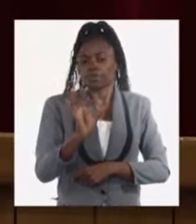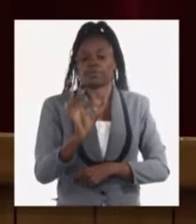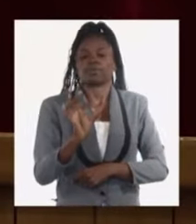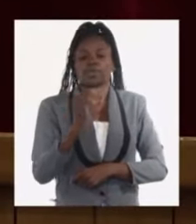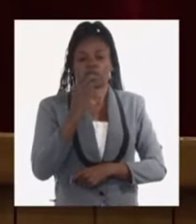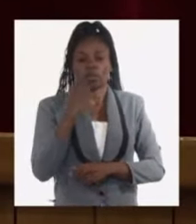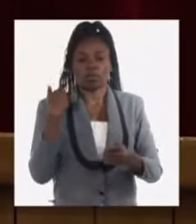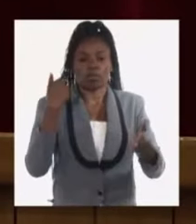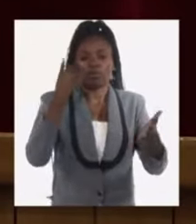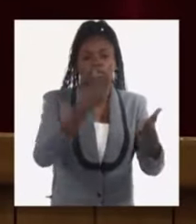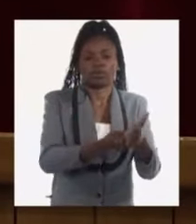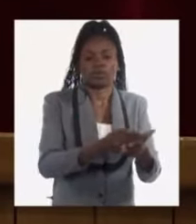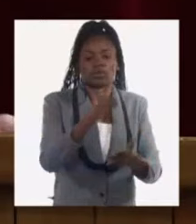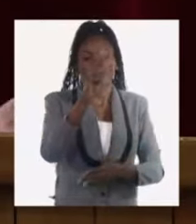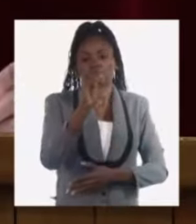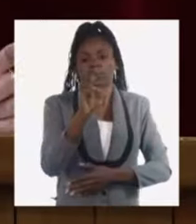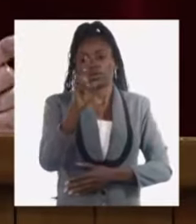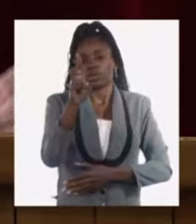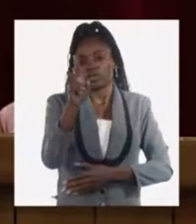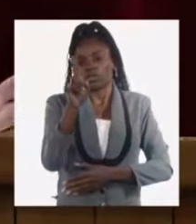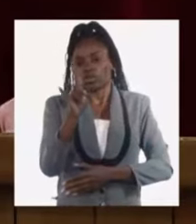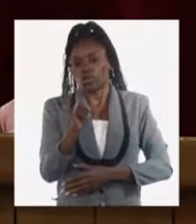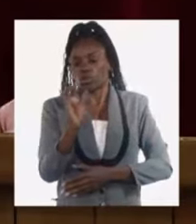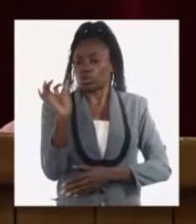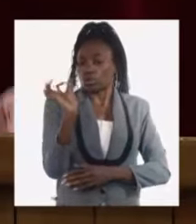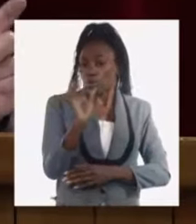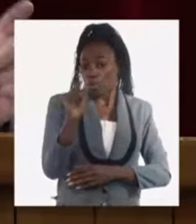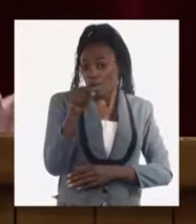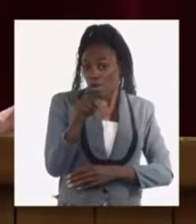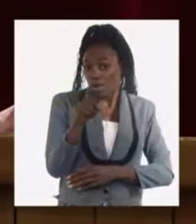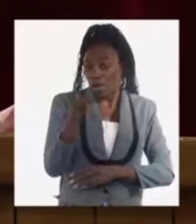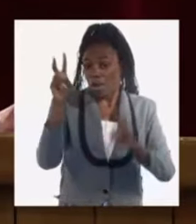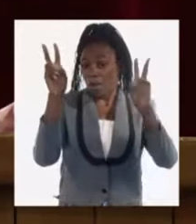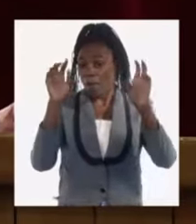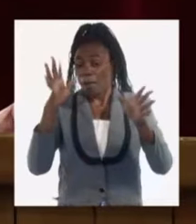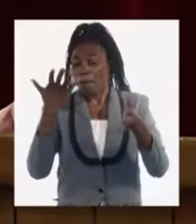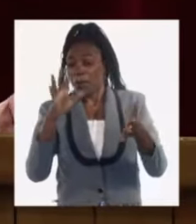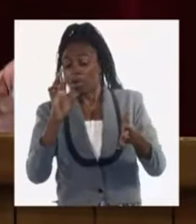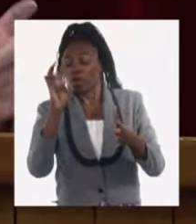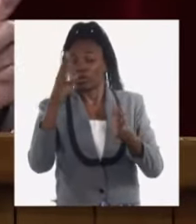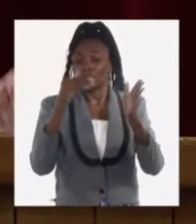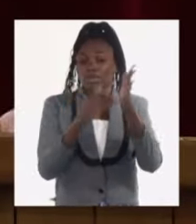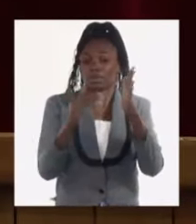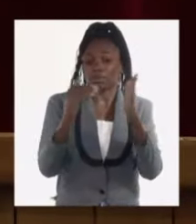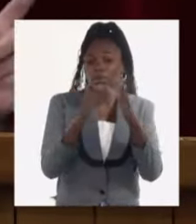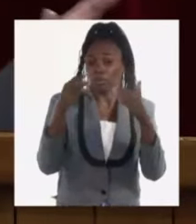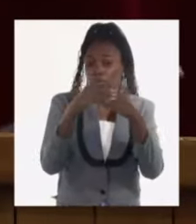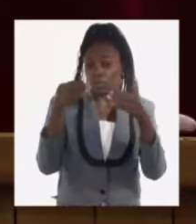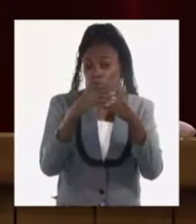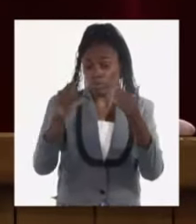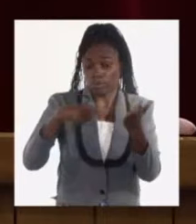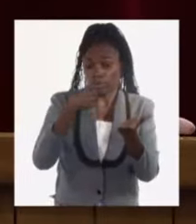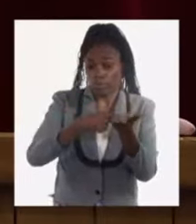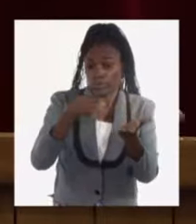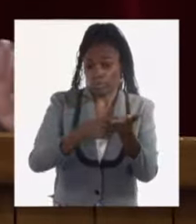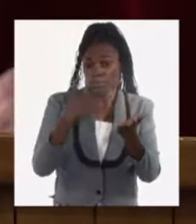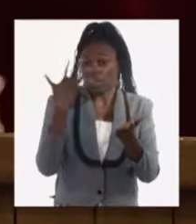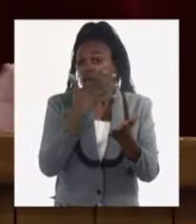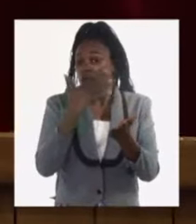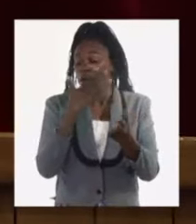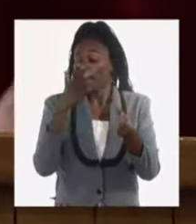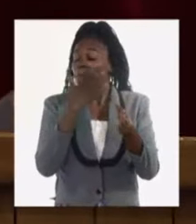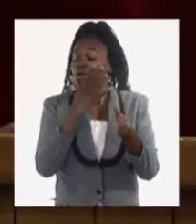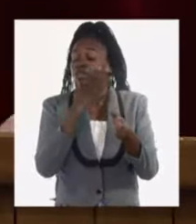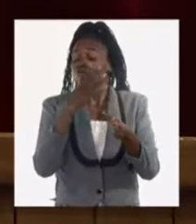alcanzamos en el año 2019. O sea, todavía, en esa brecha de más de 3.000 millones de dólares de ingresos que tenemos con respecto al 2019,